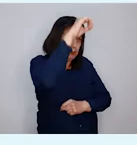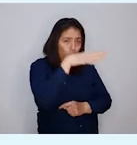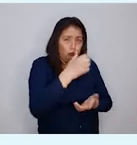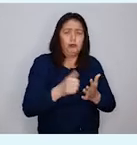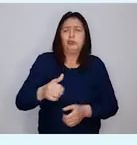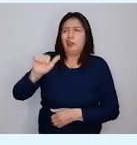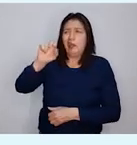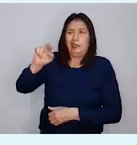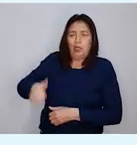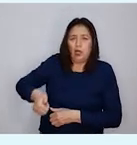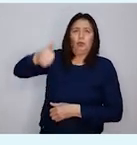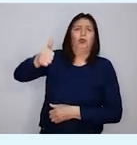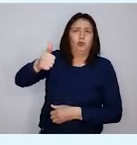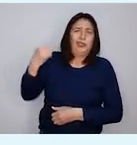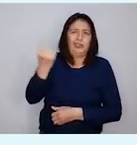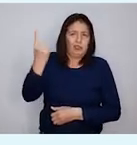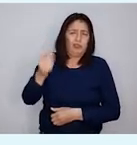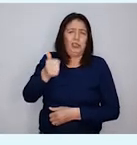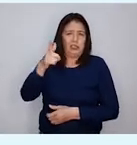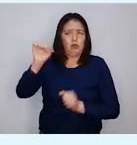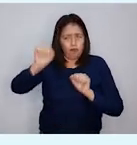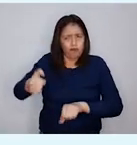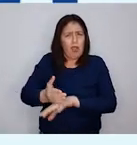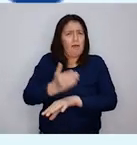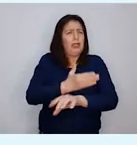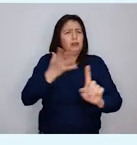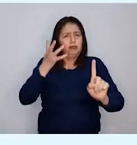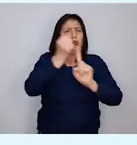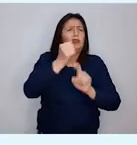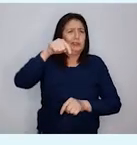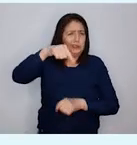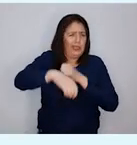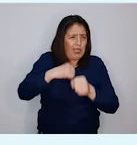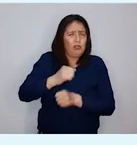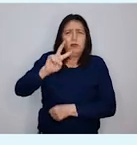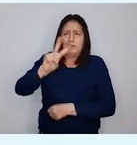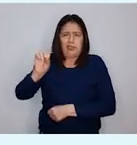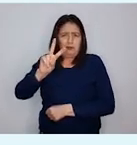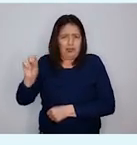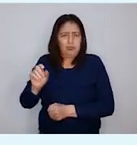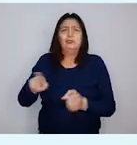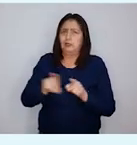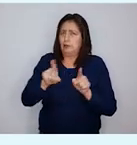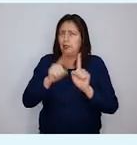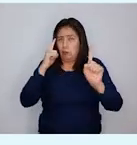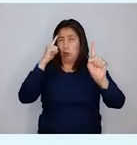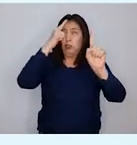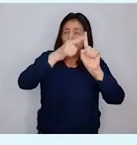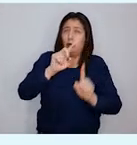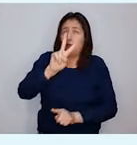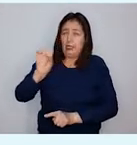Autoridad Nacional del Agua viene realizando importantes avances y logros en este 2020 y proyectados para el 2021.